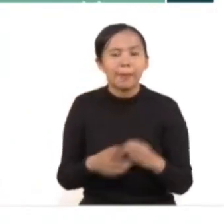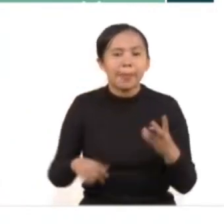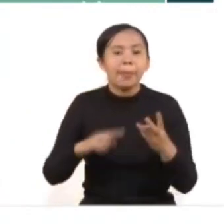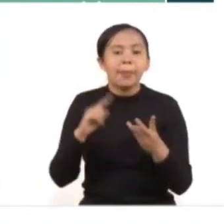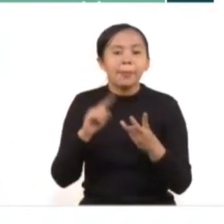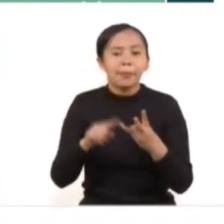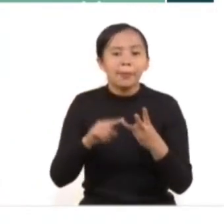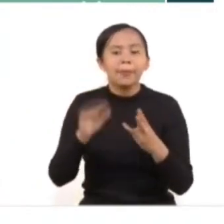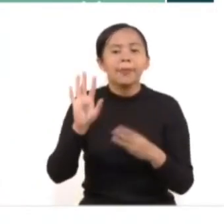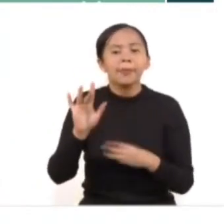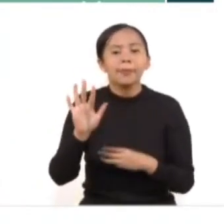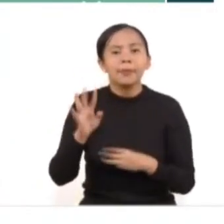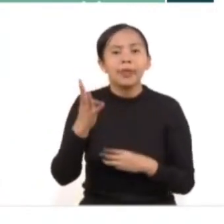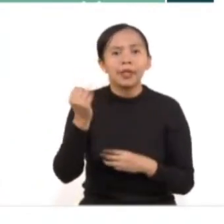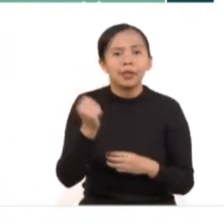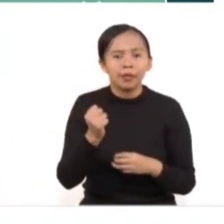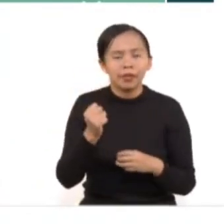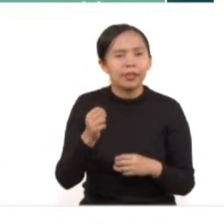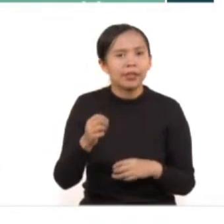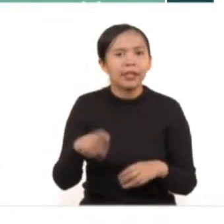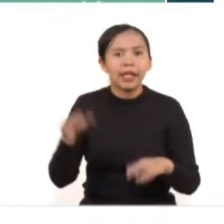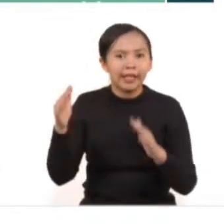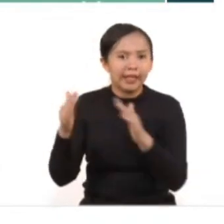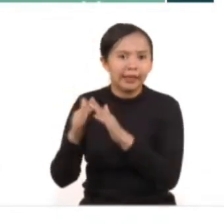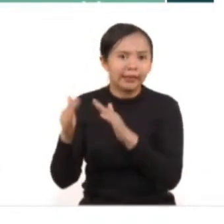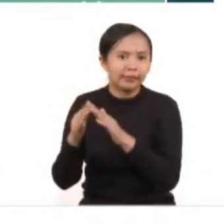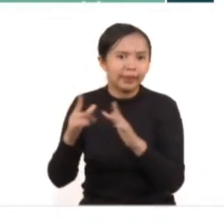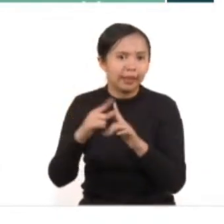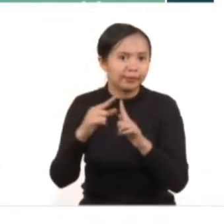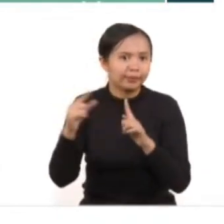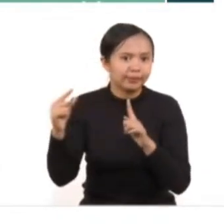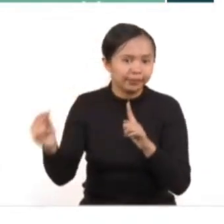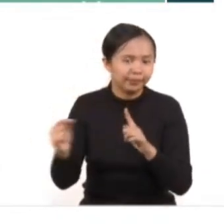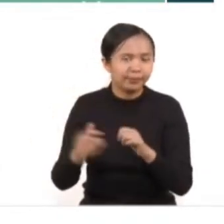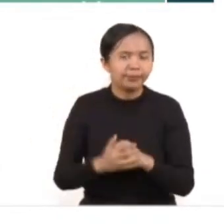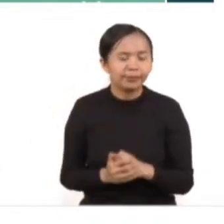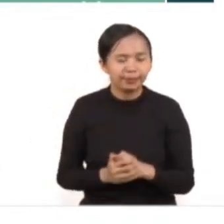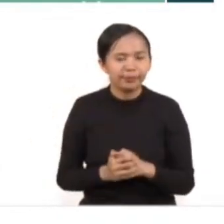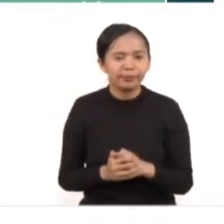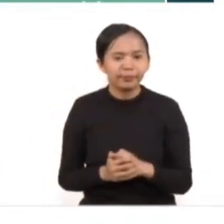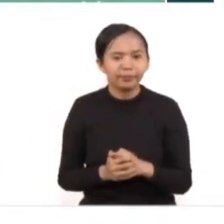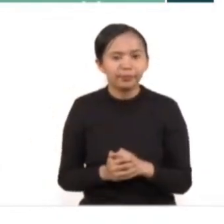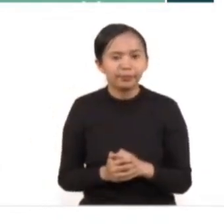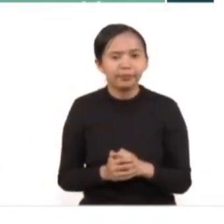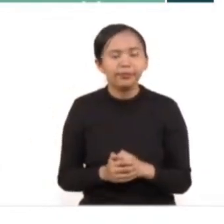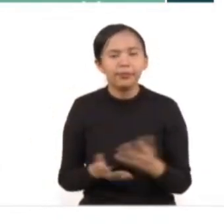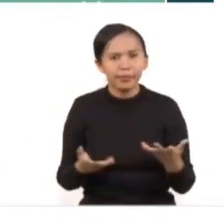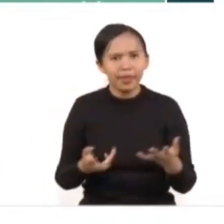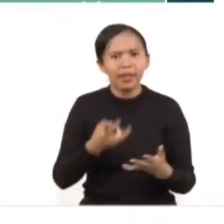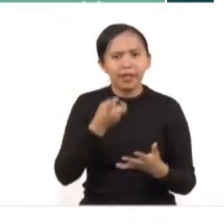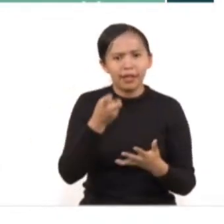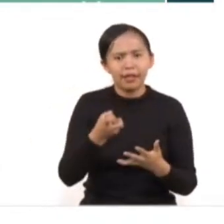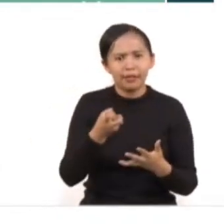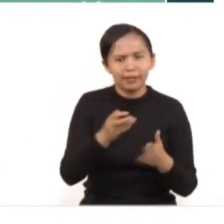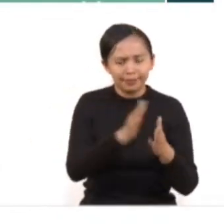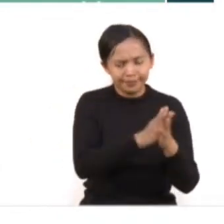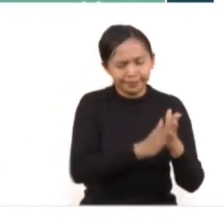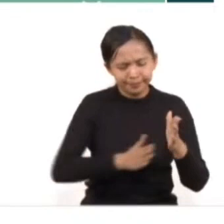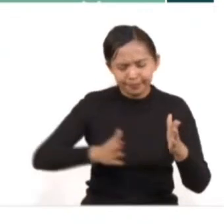59 de separación inmediata del domicilio. Por otra parte, esta Casa de Justicia durante este